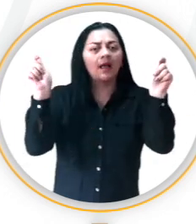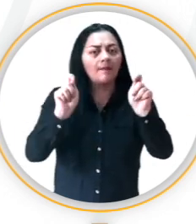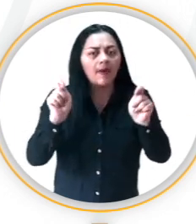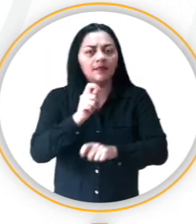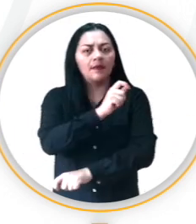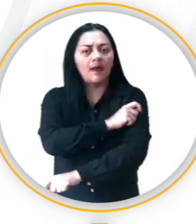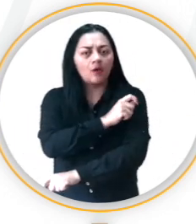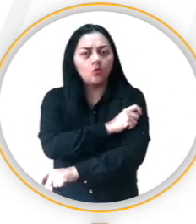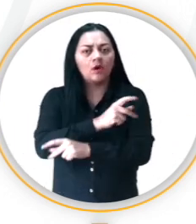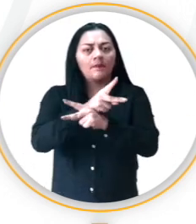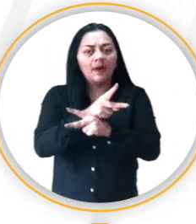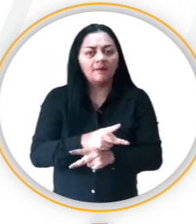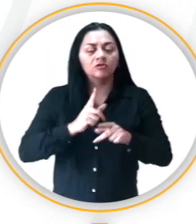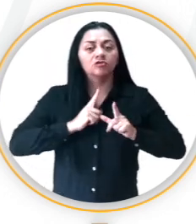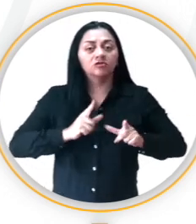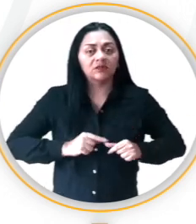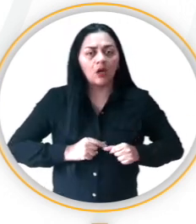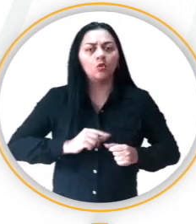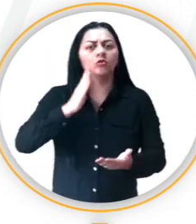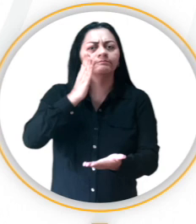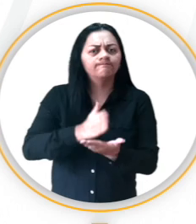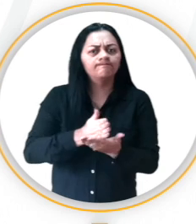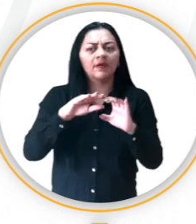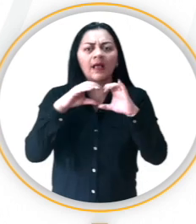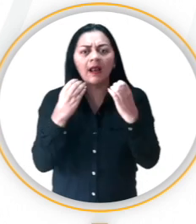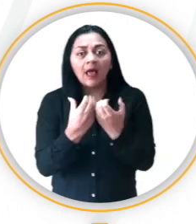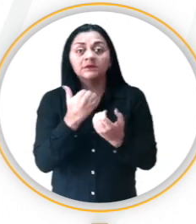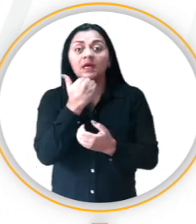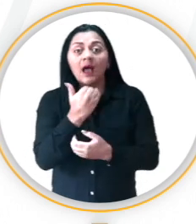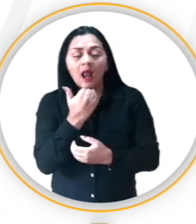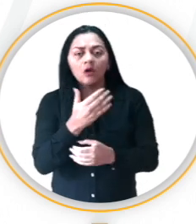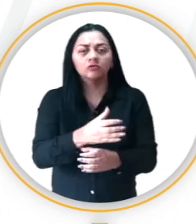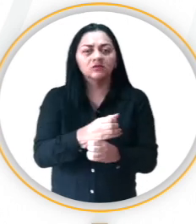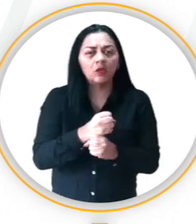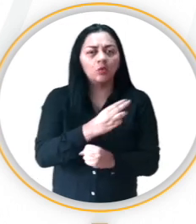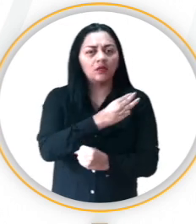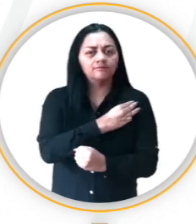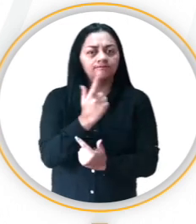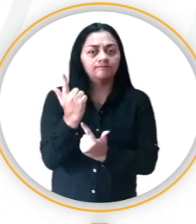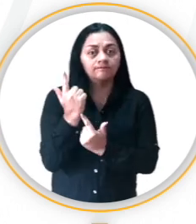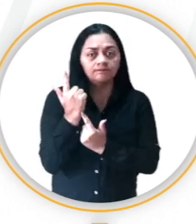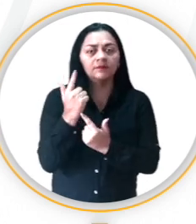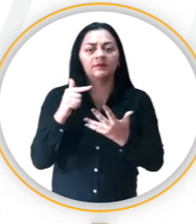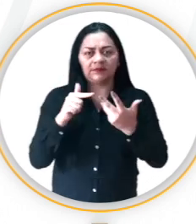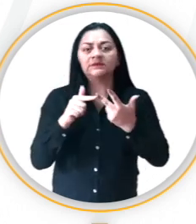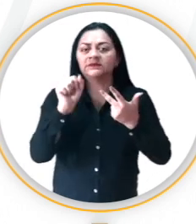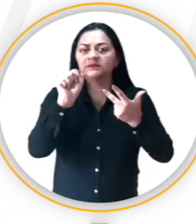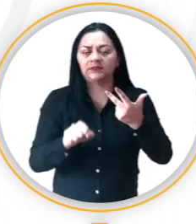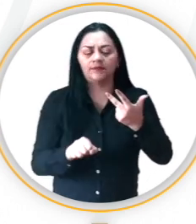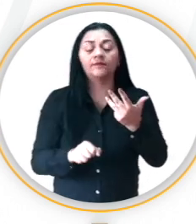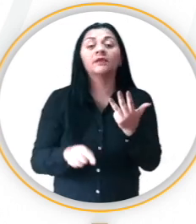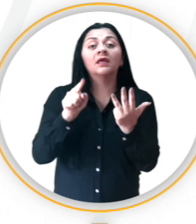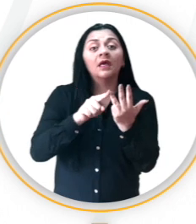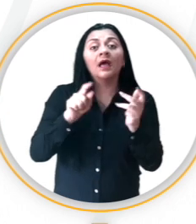como campañas de prevención, vacunación, salud pública, inicio o suspensión de periodos de clases, seguridad ciudadana u otras